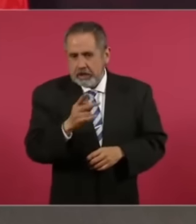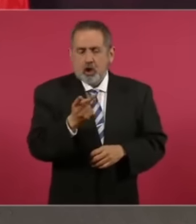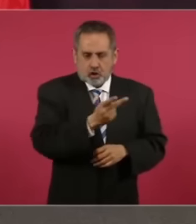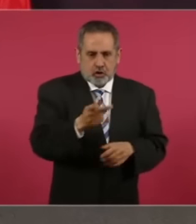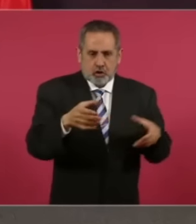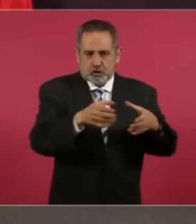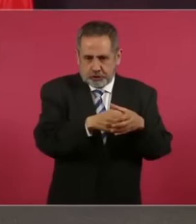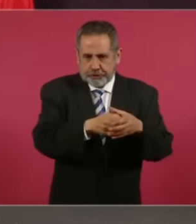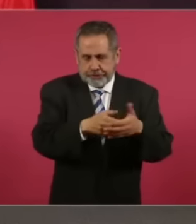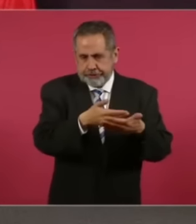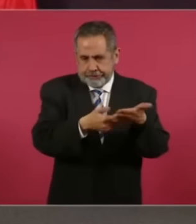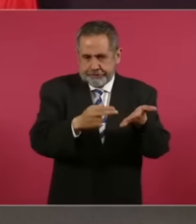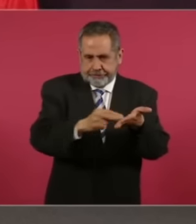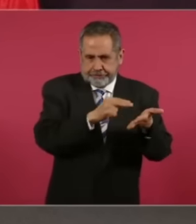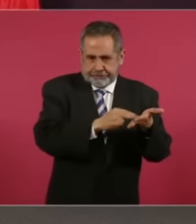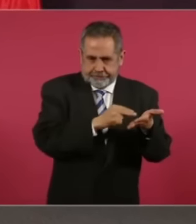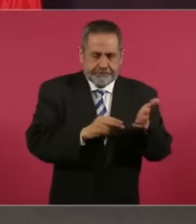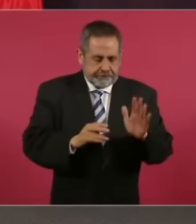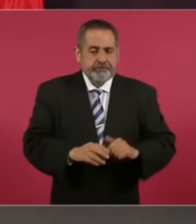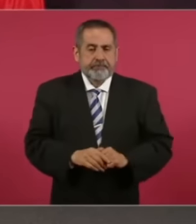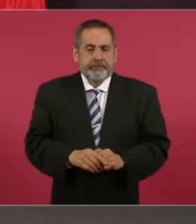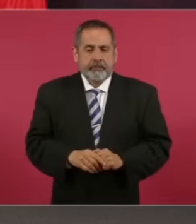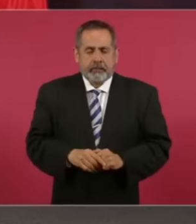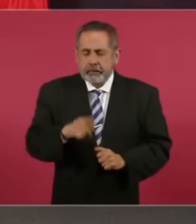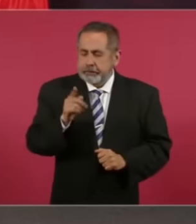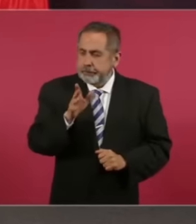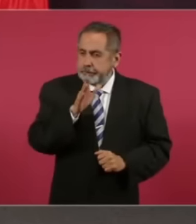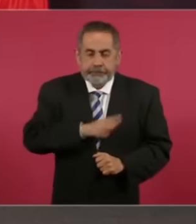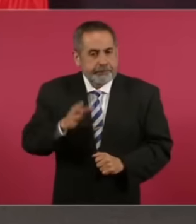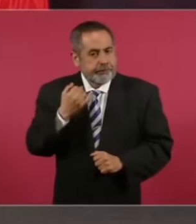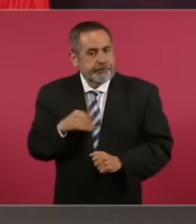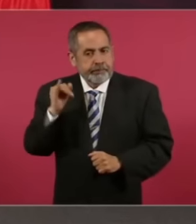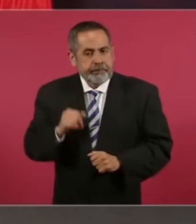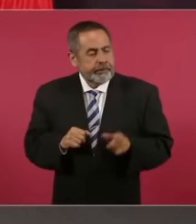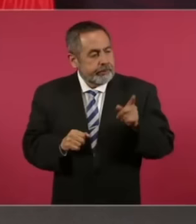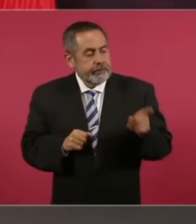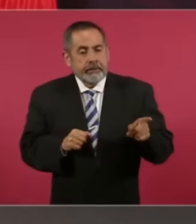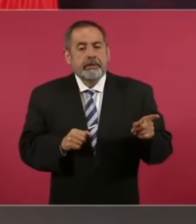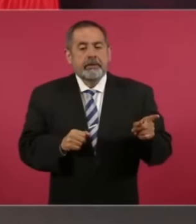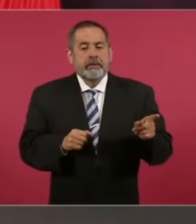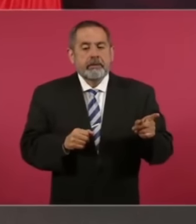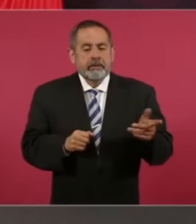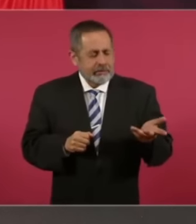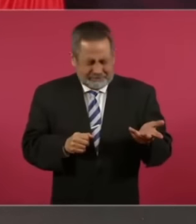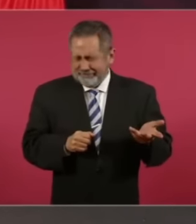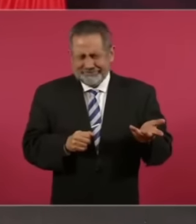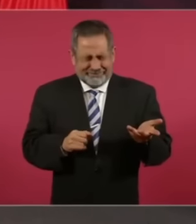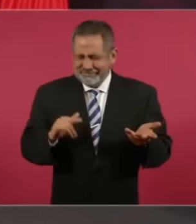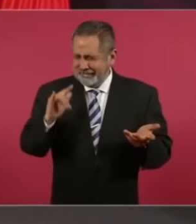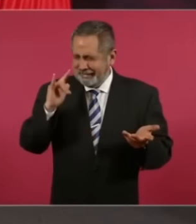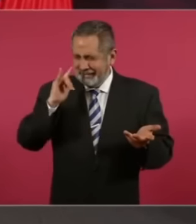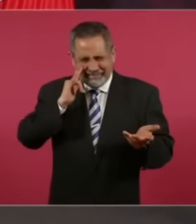Este Fantástico O surrealista